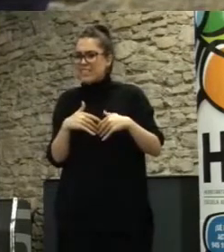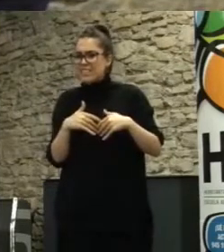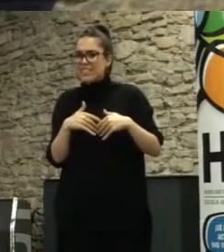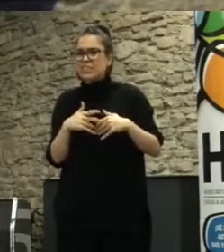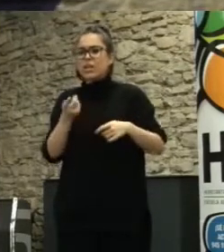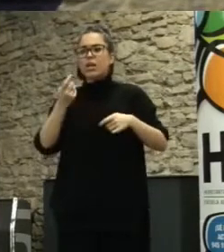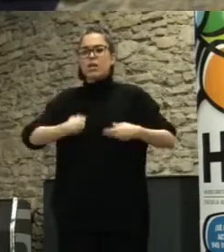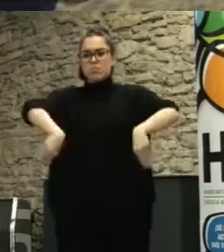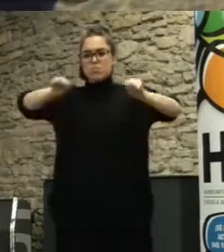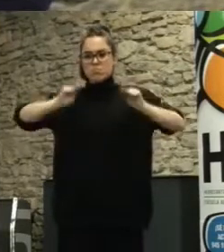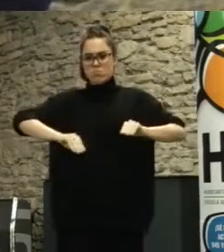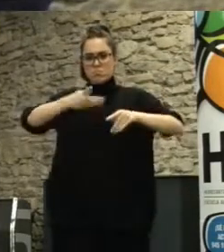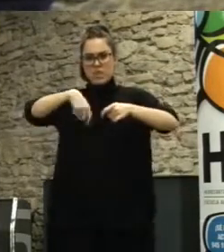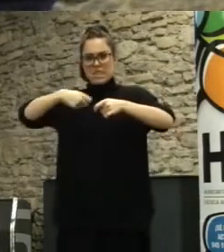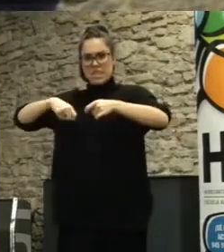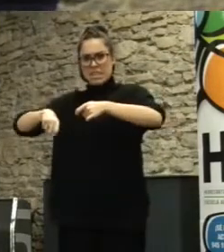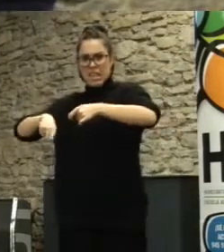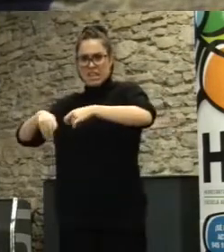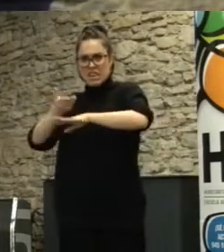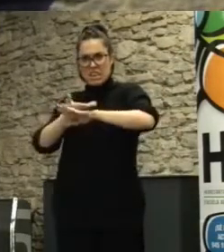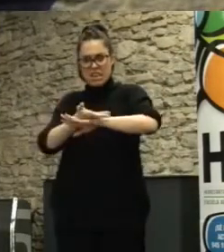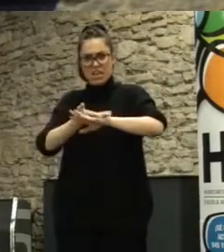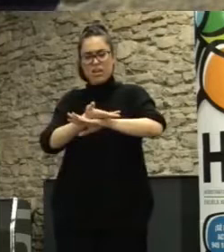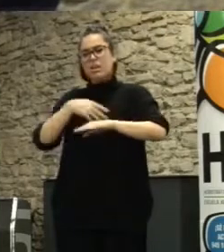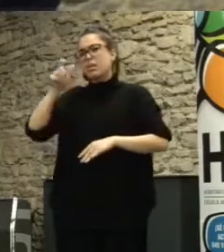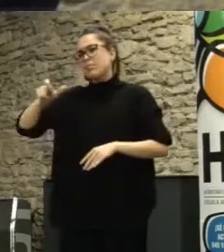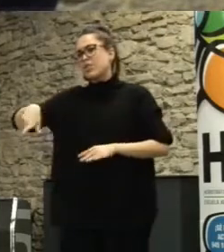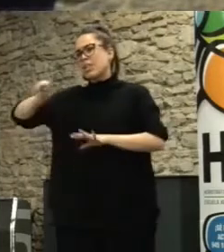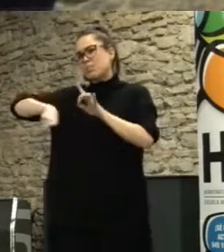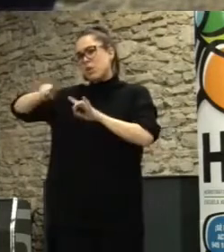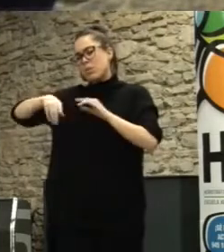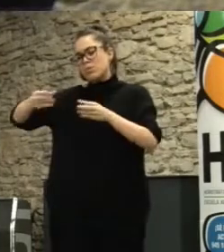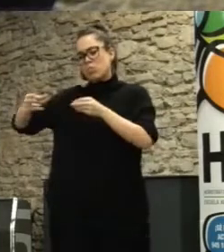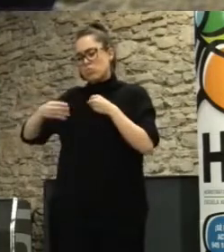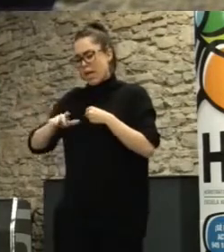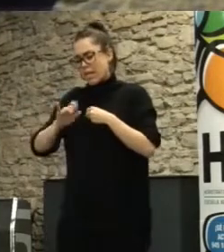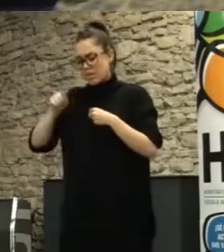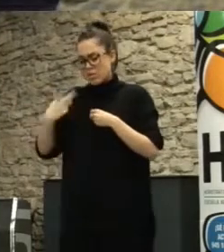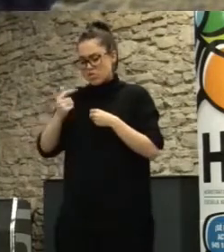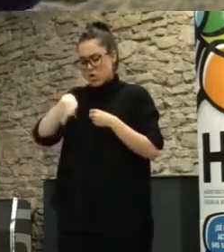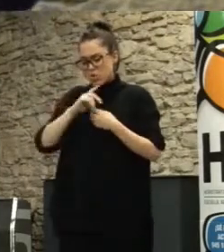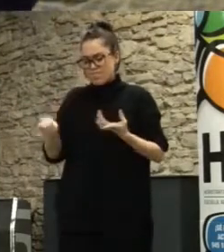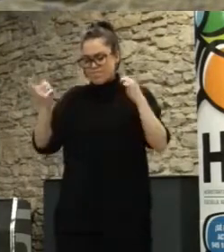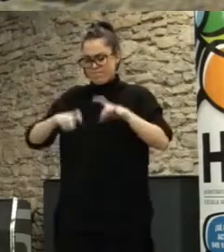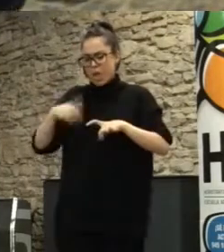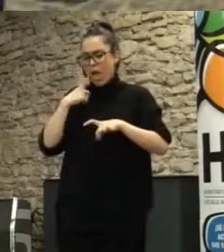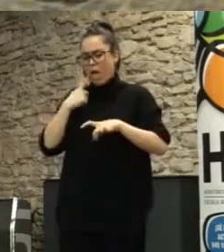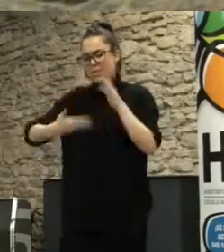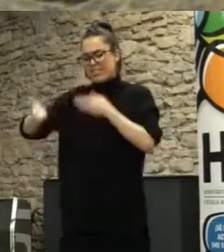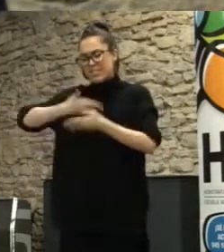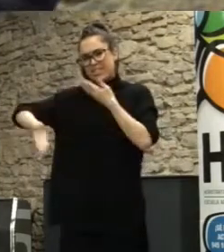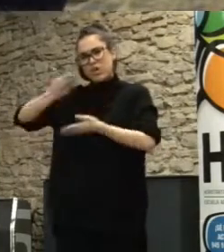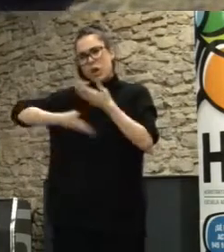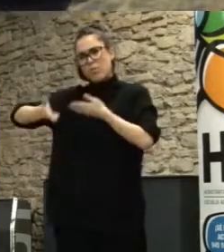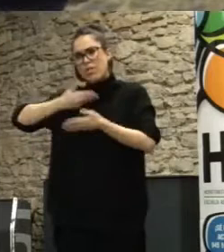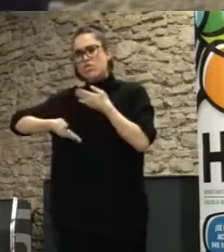Manta y con gente con bastantes problemas y para intentar buscar una solución y cooperativa diálogo con instituciones